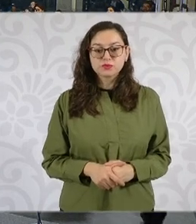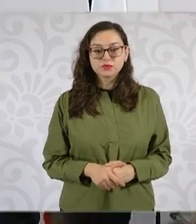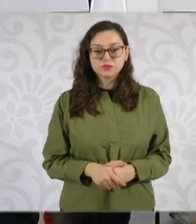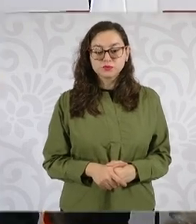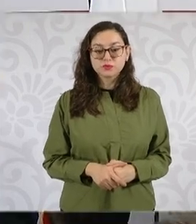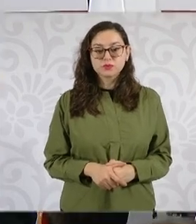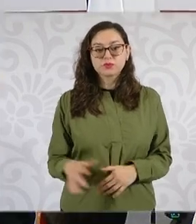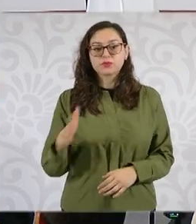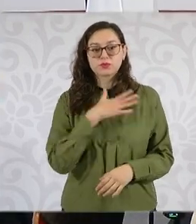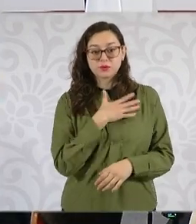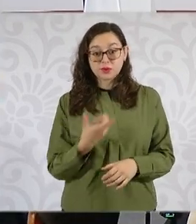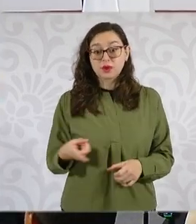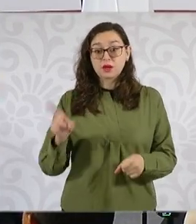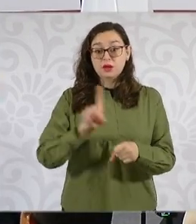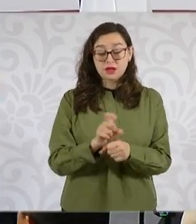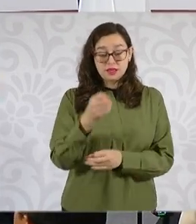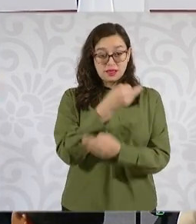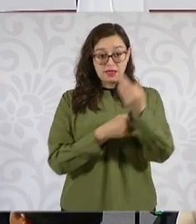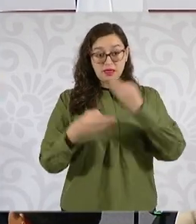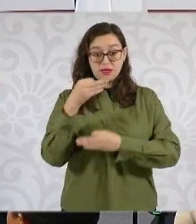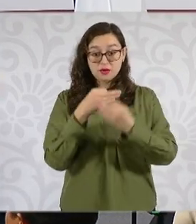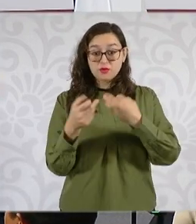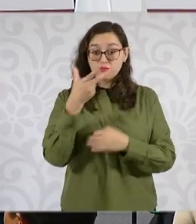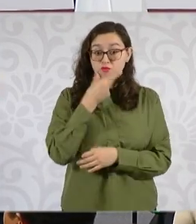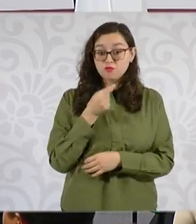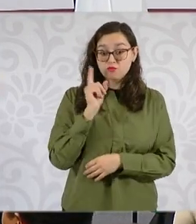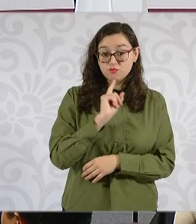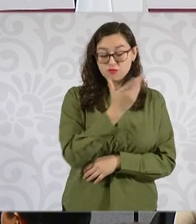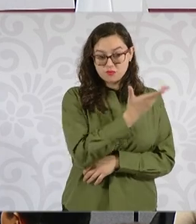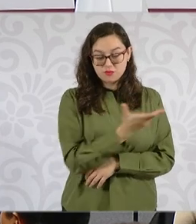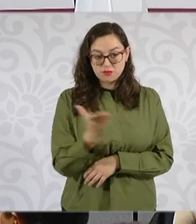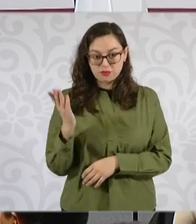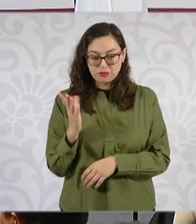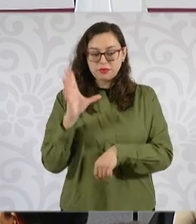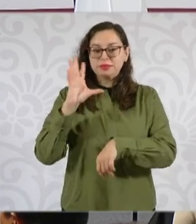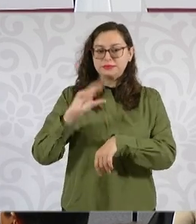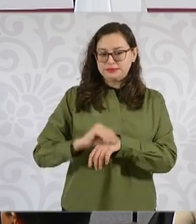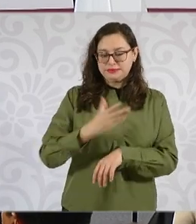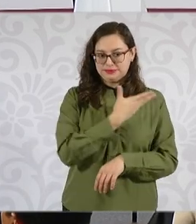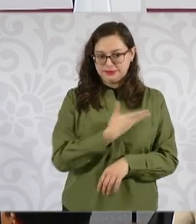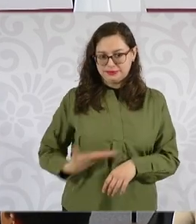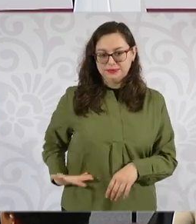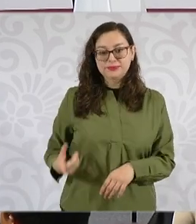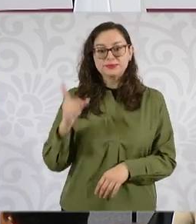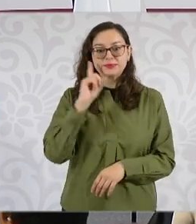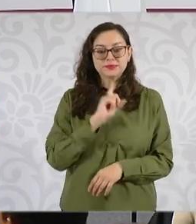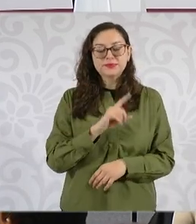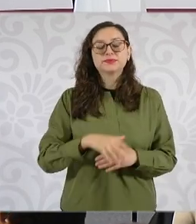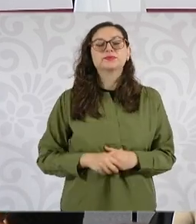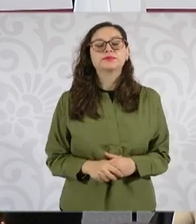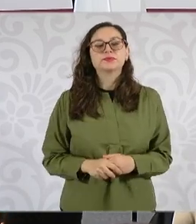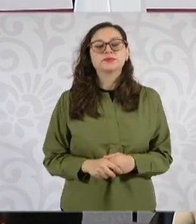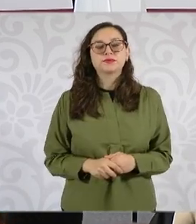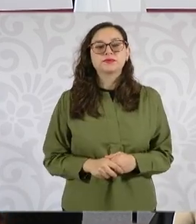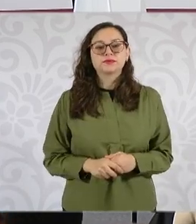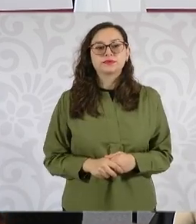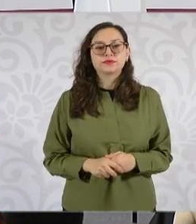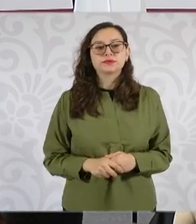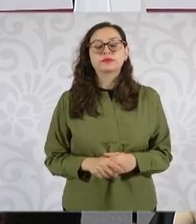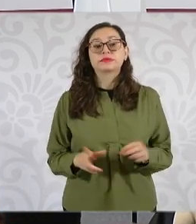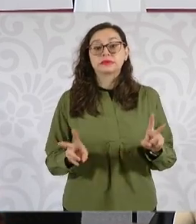Buenos días a todos y todas. Con su permiso, presidenta. La siguiente, por favor. Bueno, en materia de